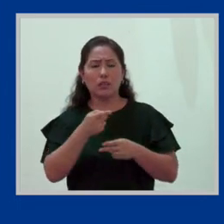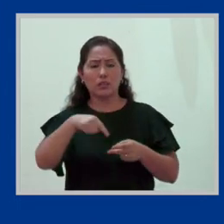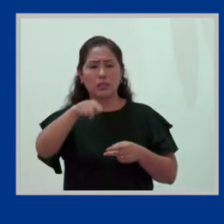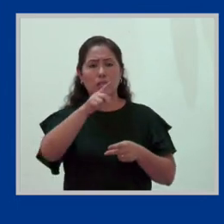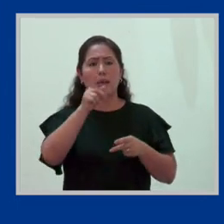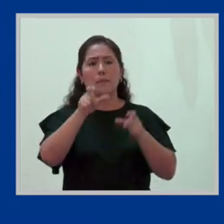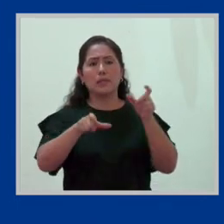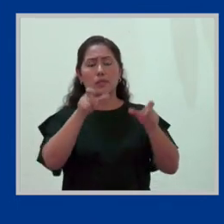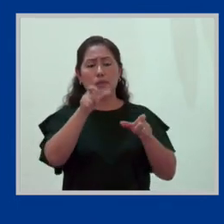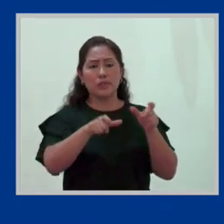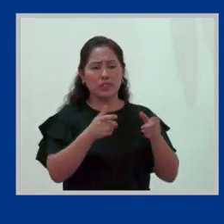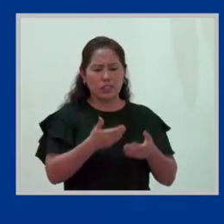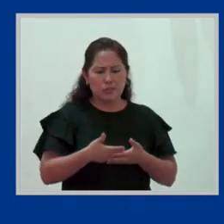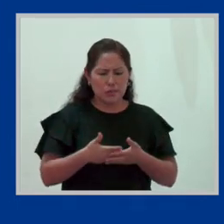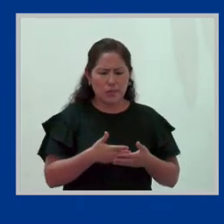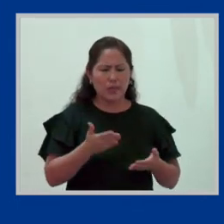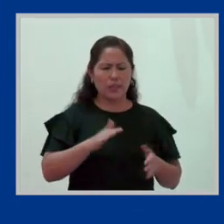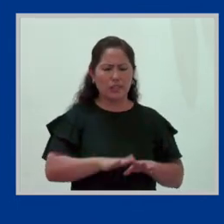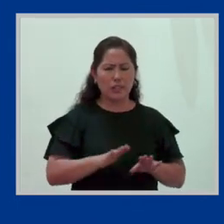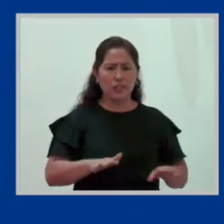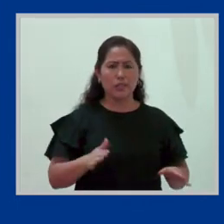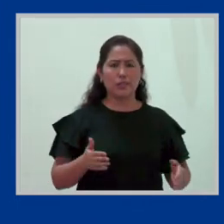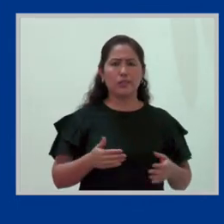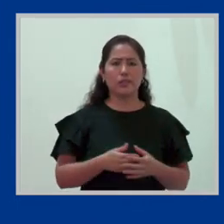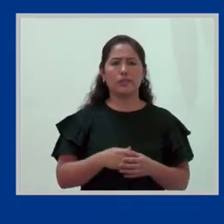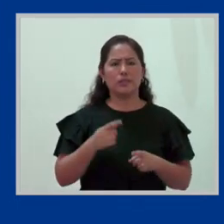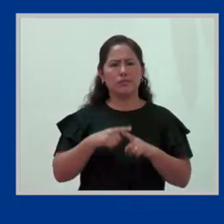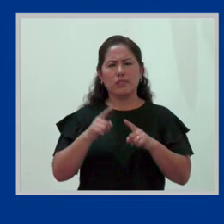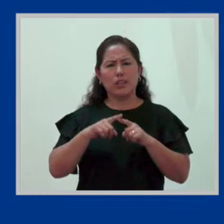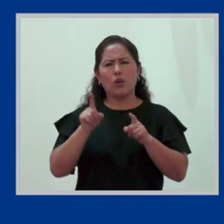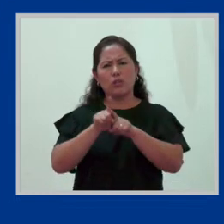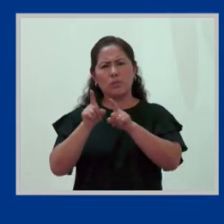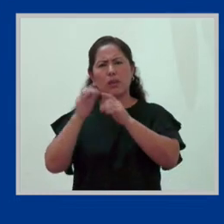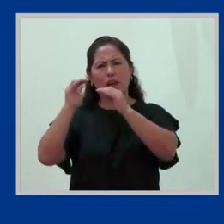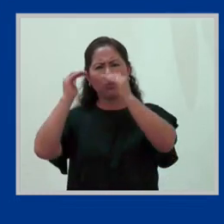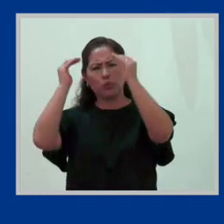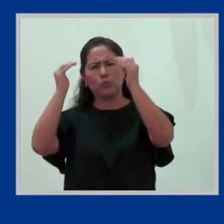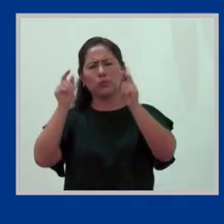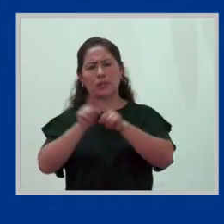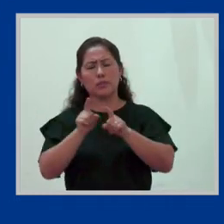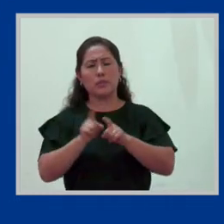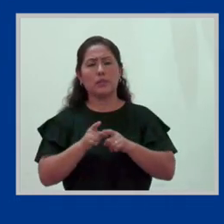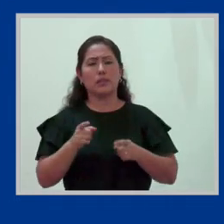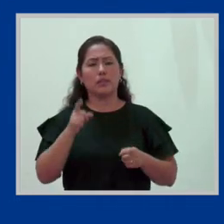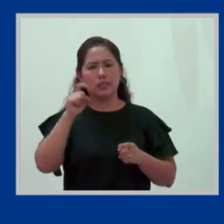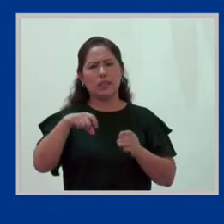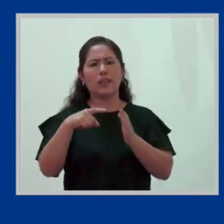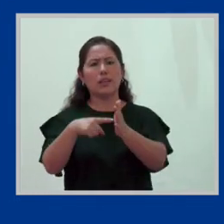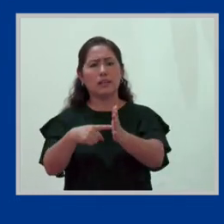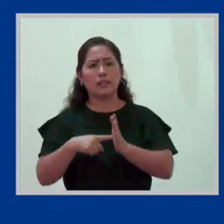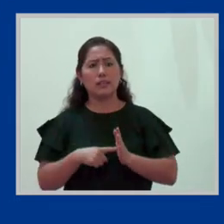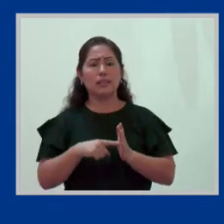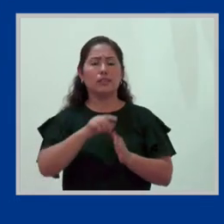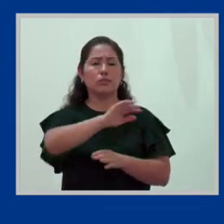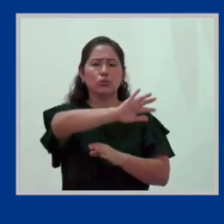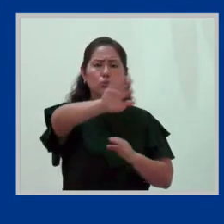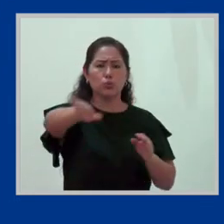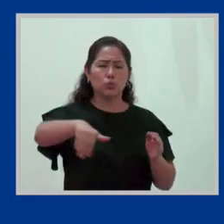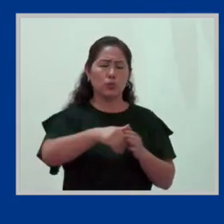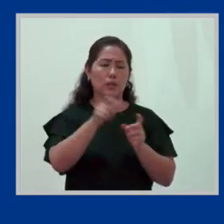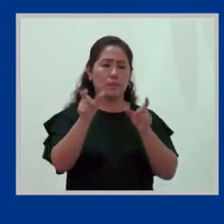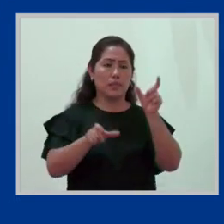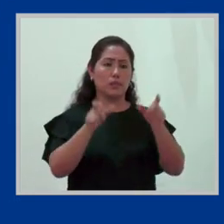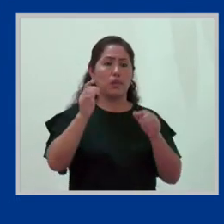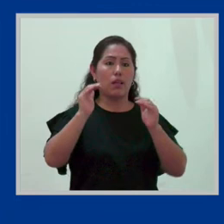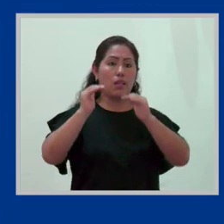personitas o personas adultas mayores o cualquier persona dependiente requiere que todas las personas